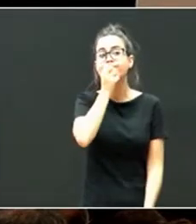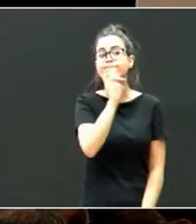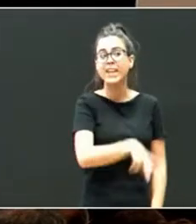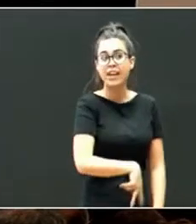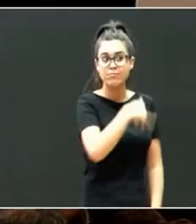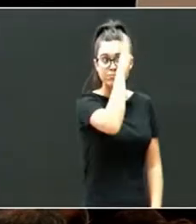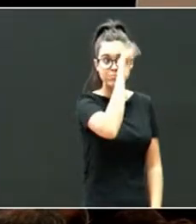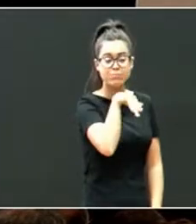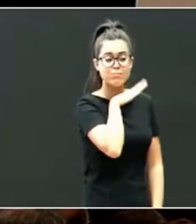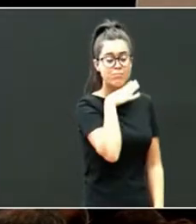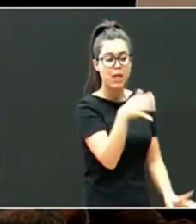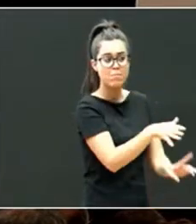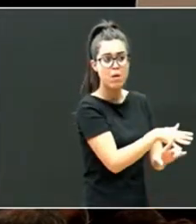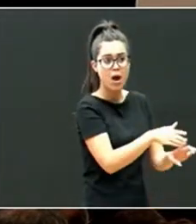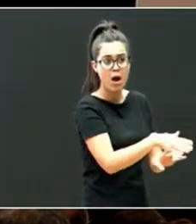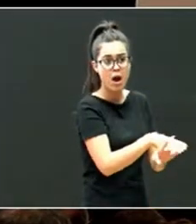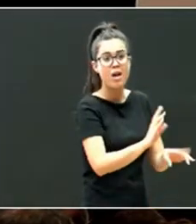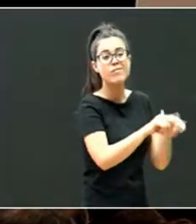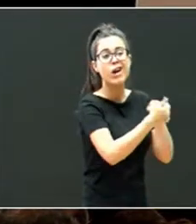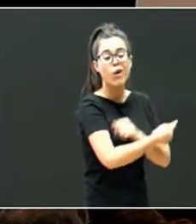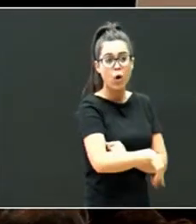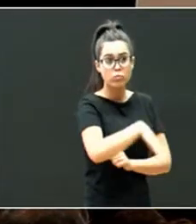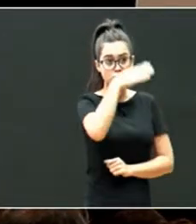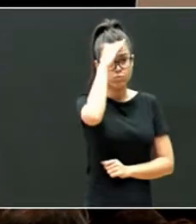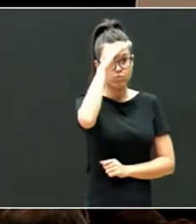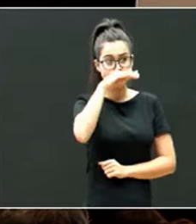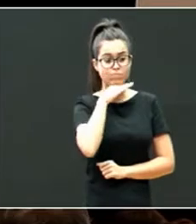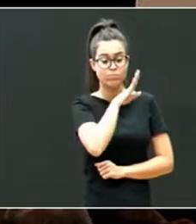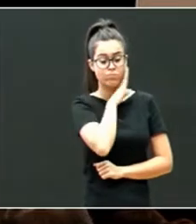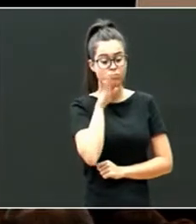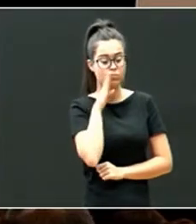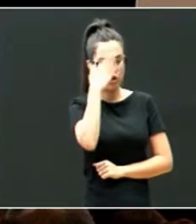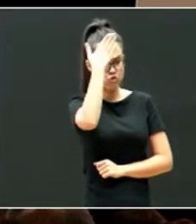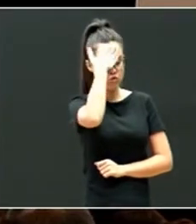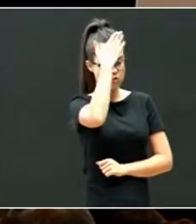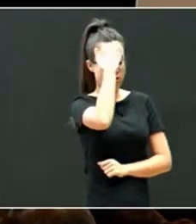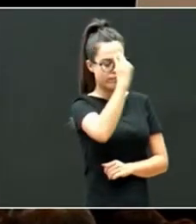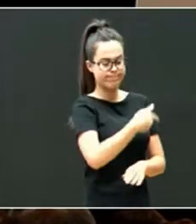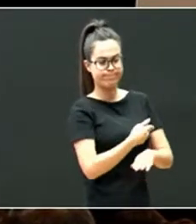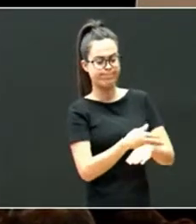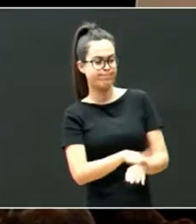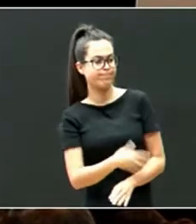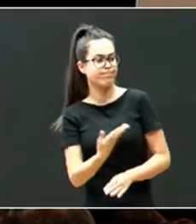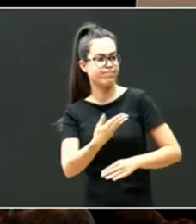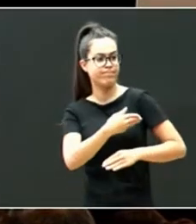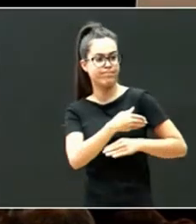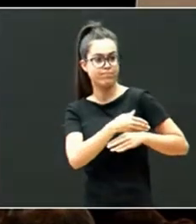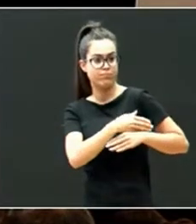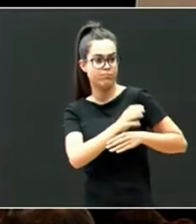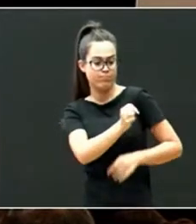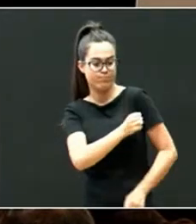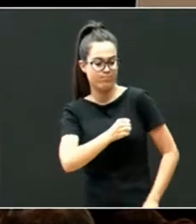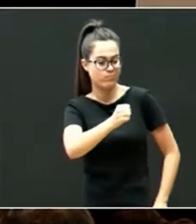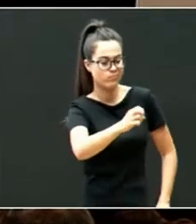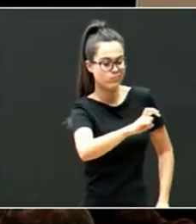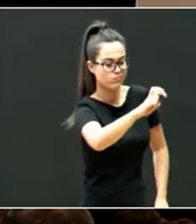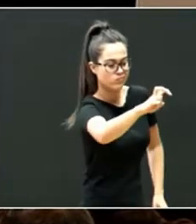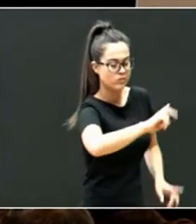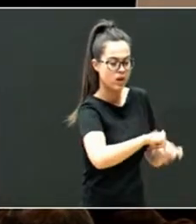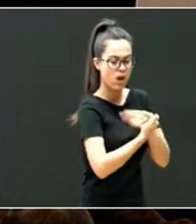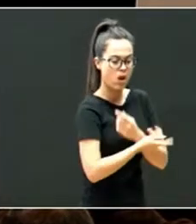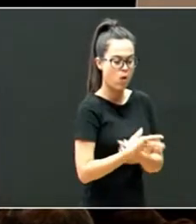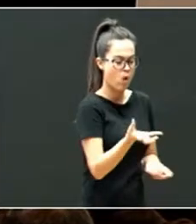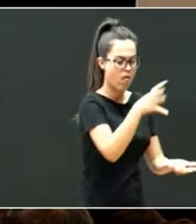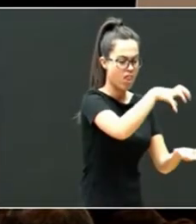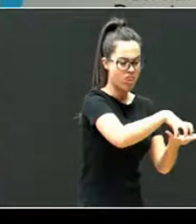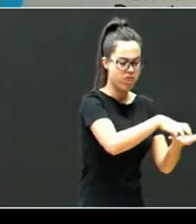tras a retirada da tutela han sido institucionalizados 1, 2, 3 anos 4, 5 e